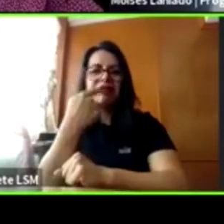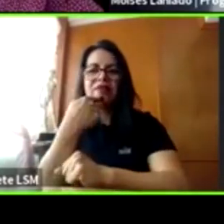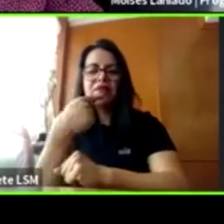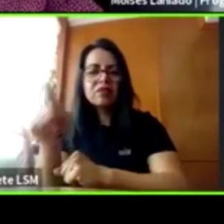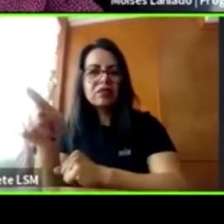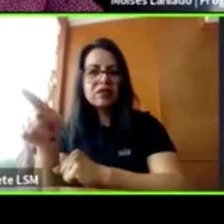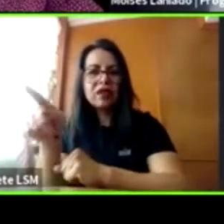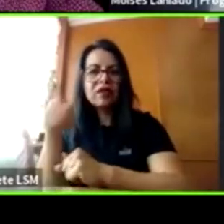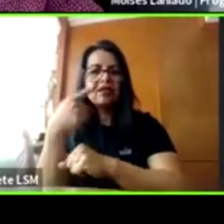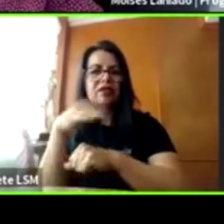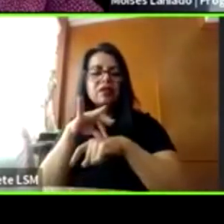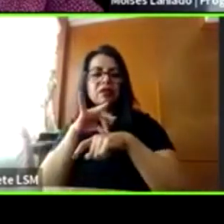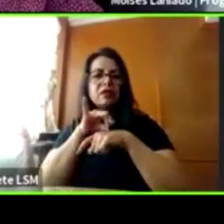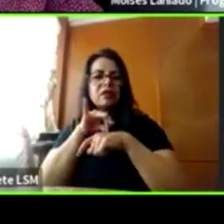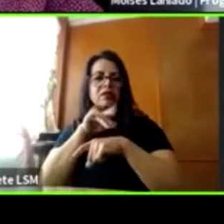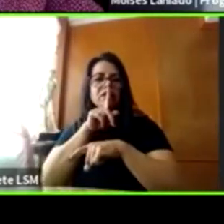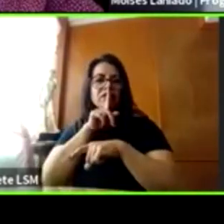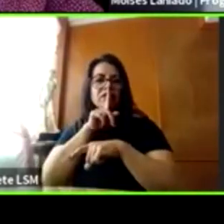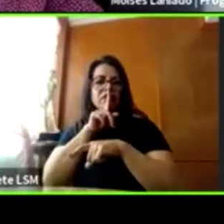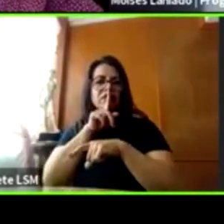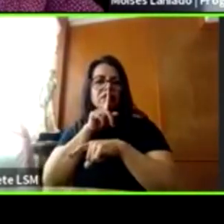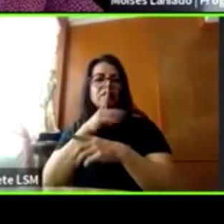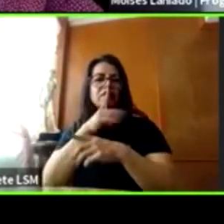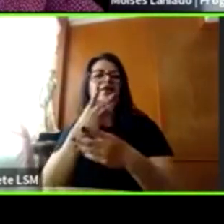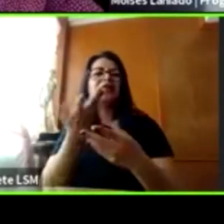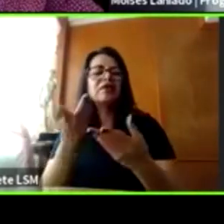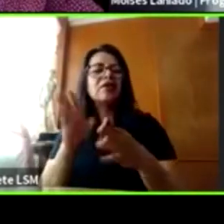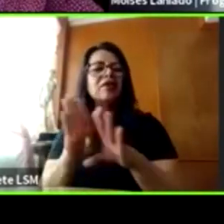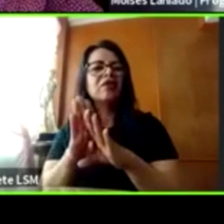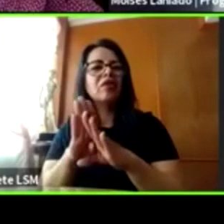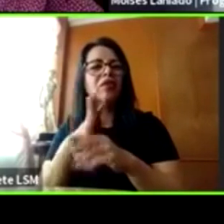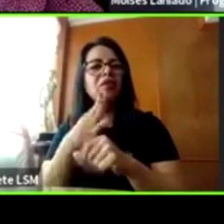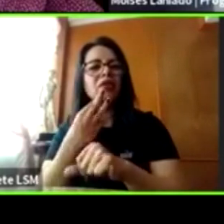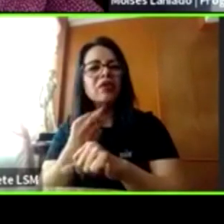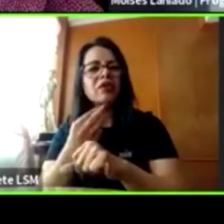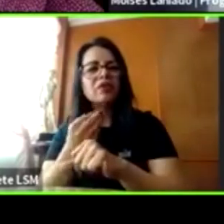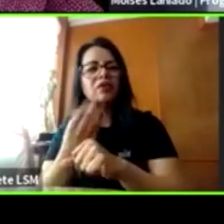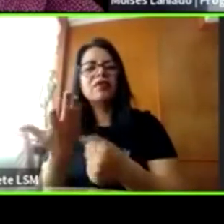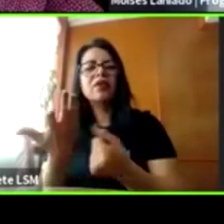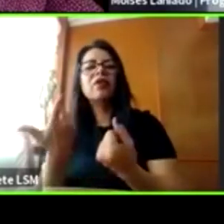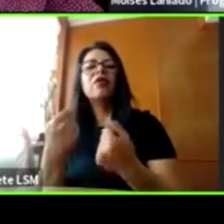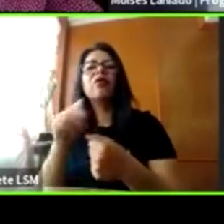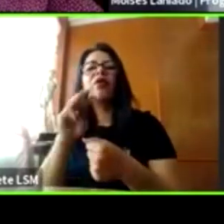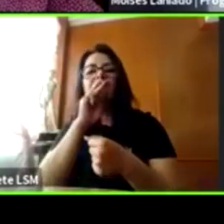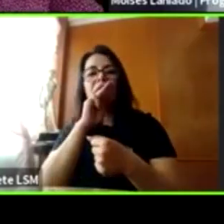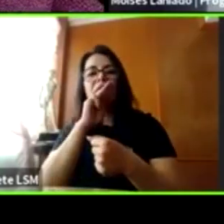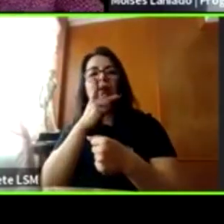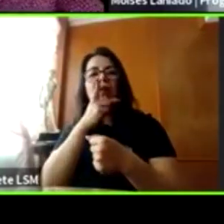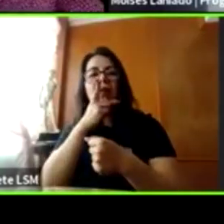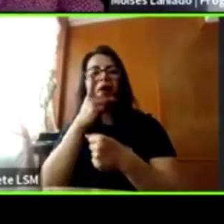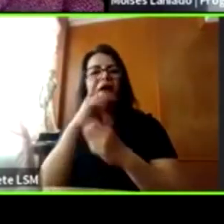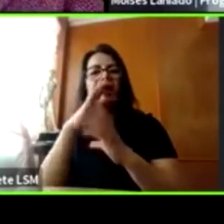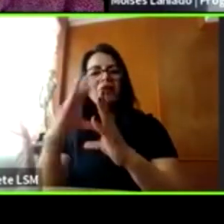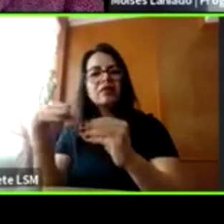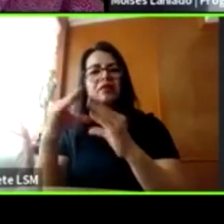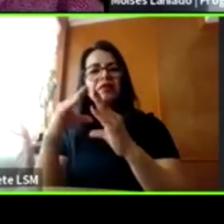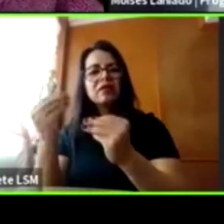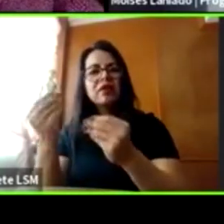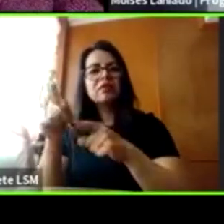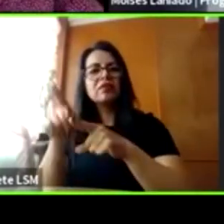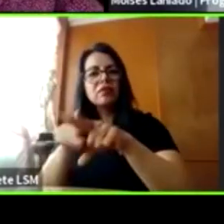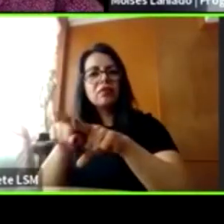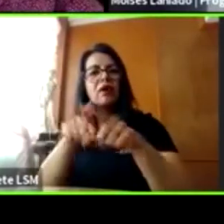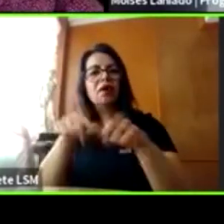callados, cómo salir de esta dinámica, cómo también preparar a los padres, hermanos, tíos que son testigos